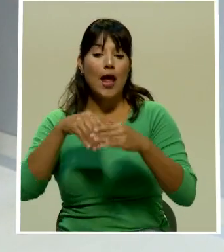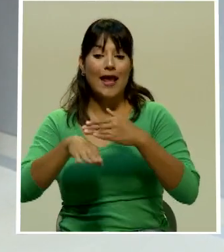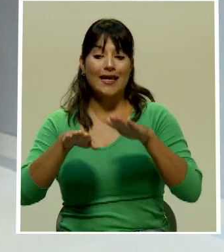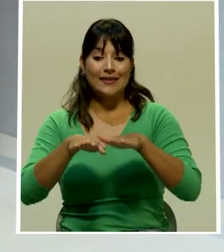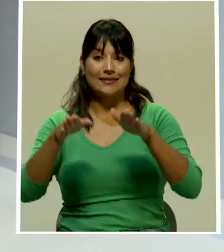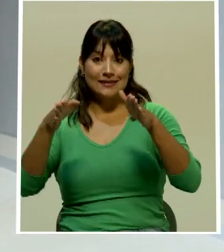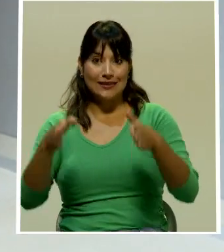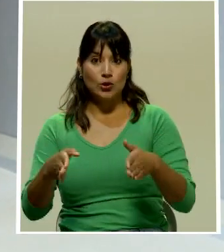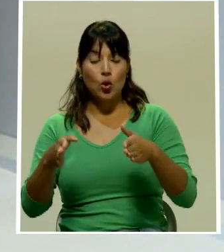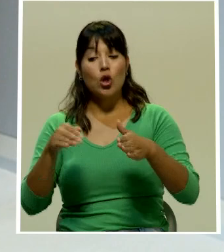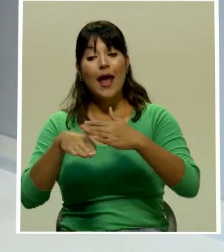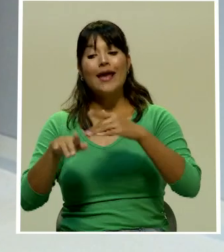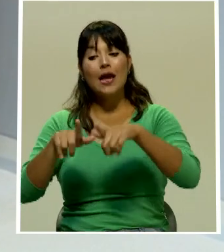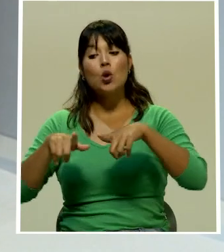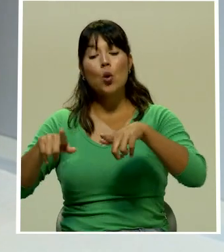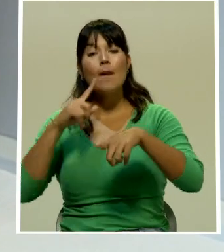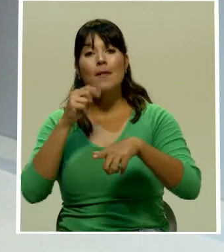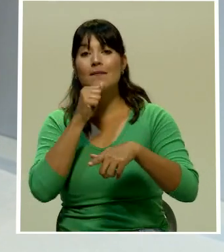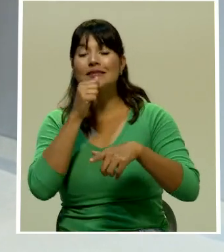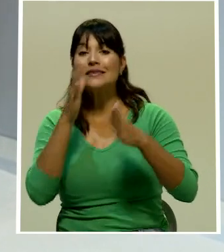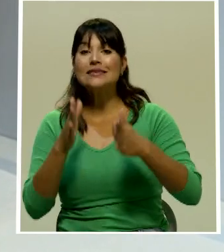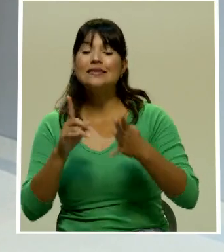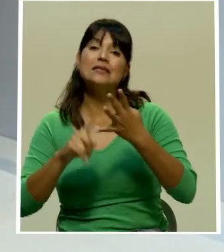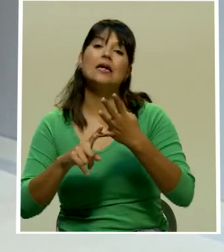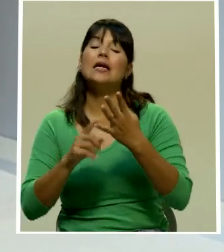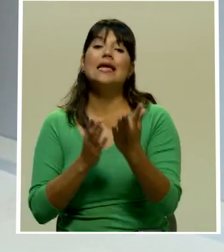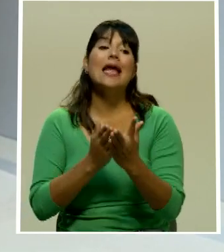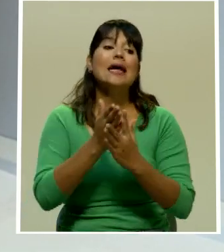de prensa y acceso reglamentado al plenario